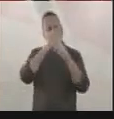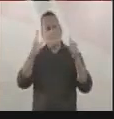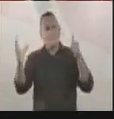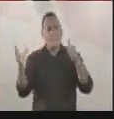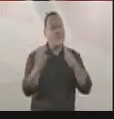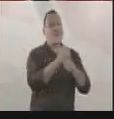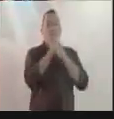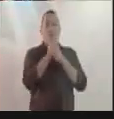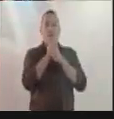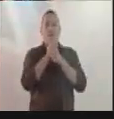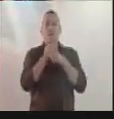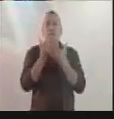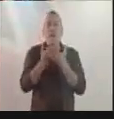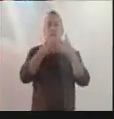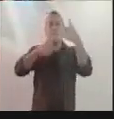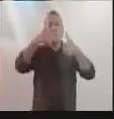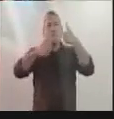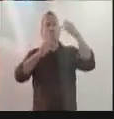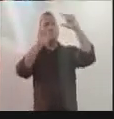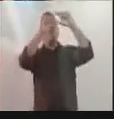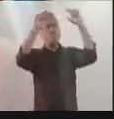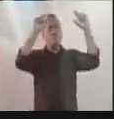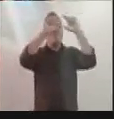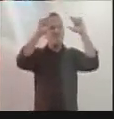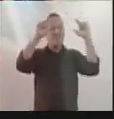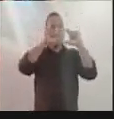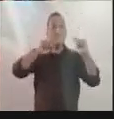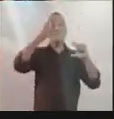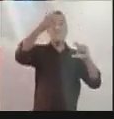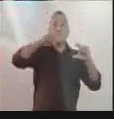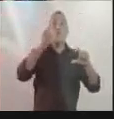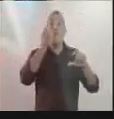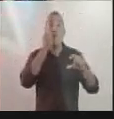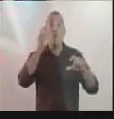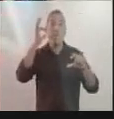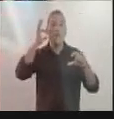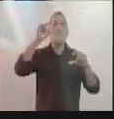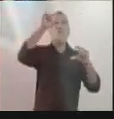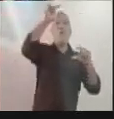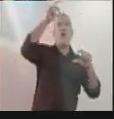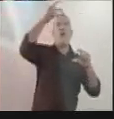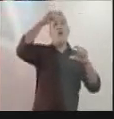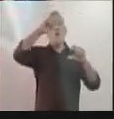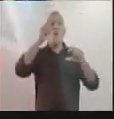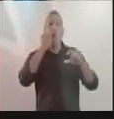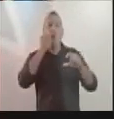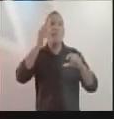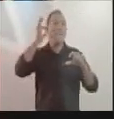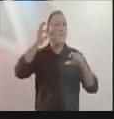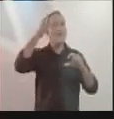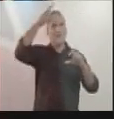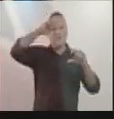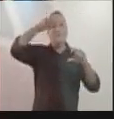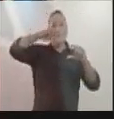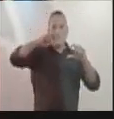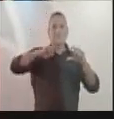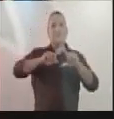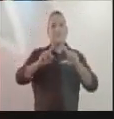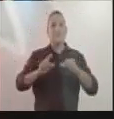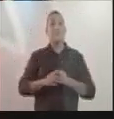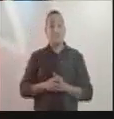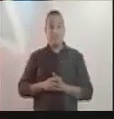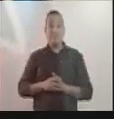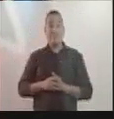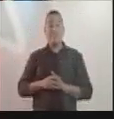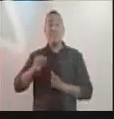de que las postulaciones se realizaran de manera paritaria y alterna, tal cual lo